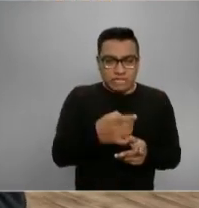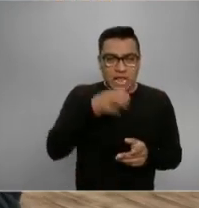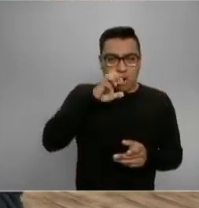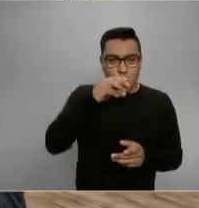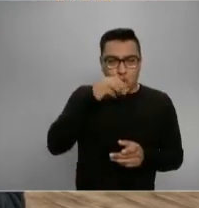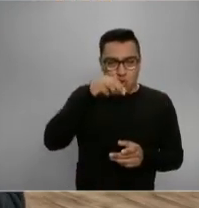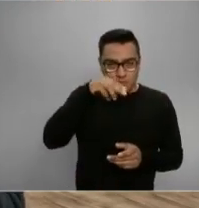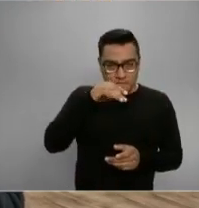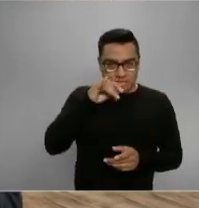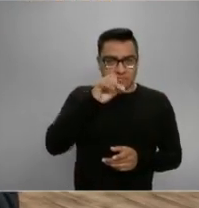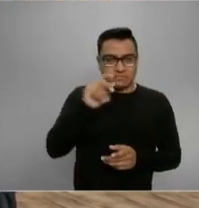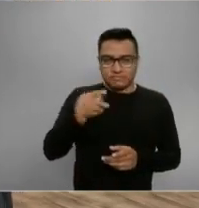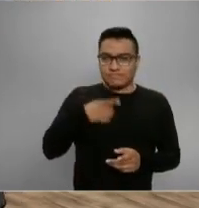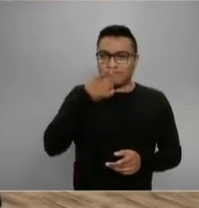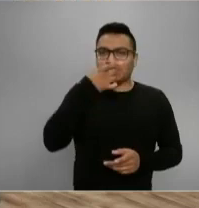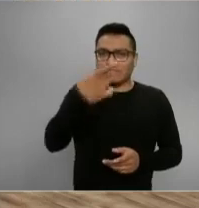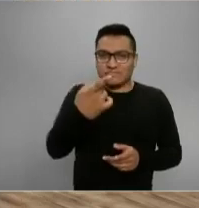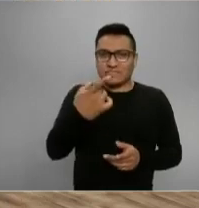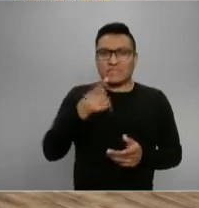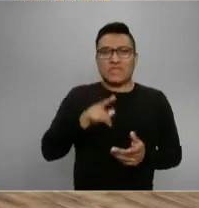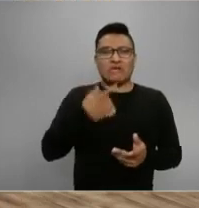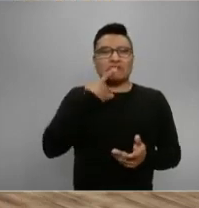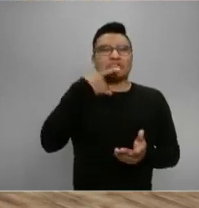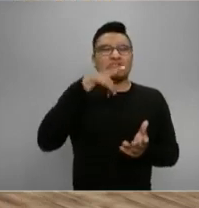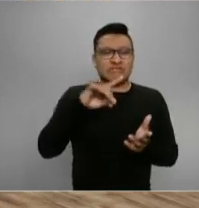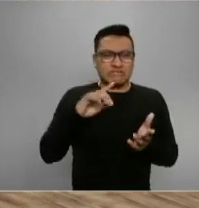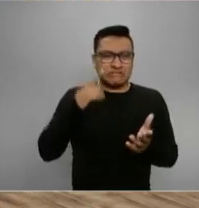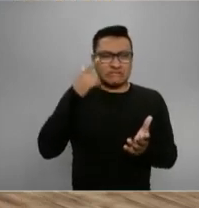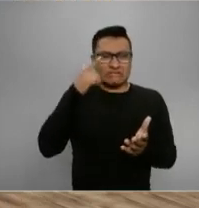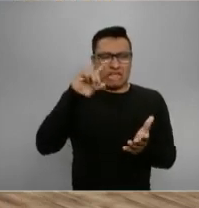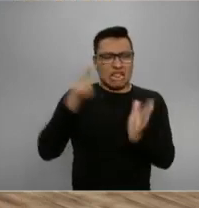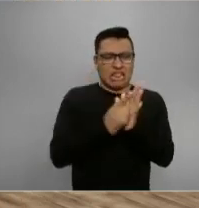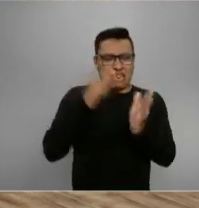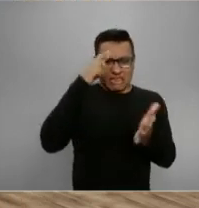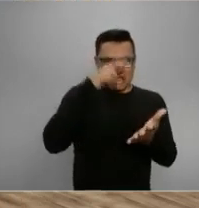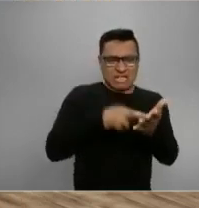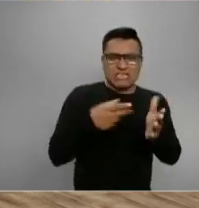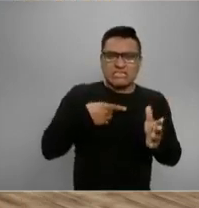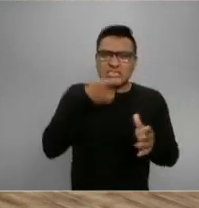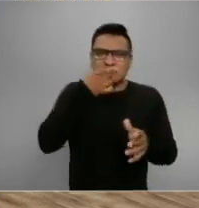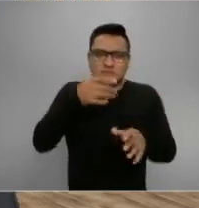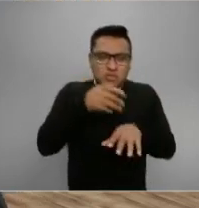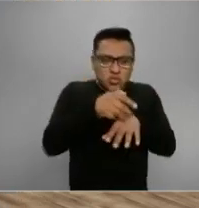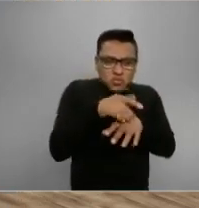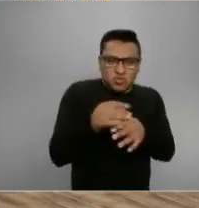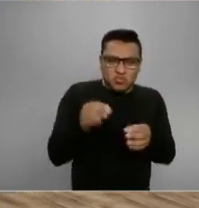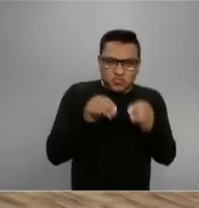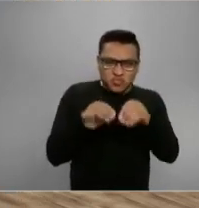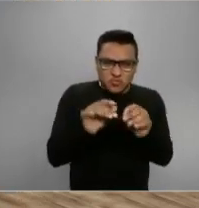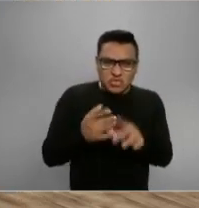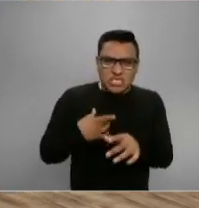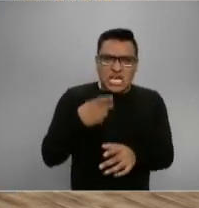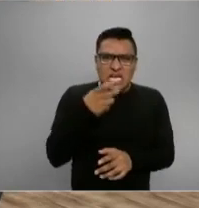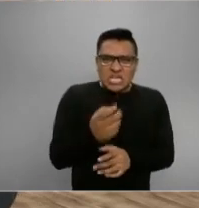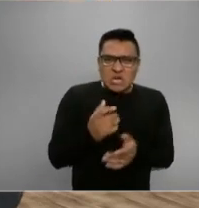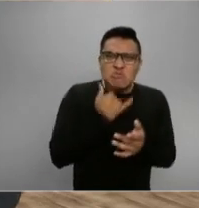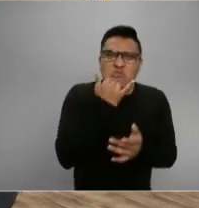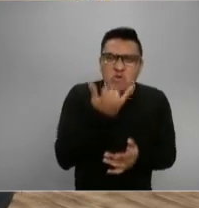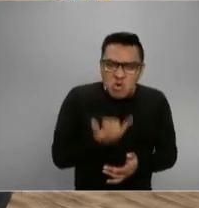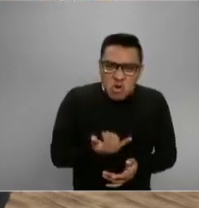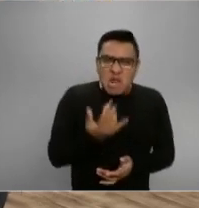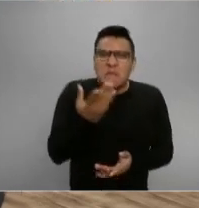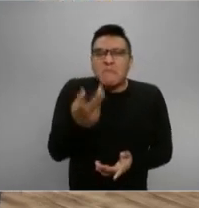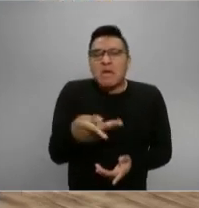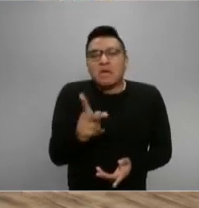sobre los delitos y de alguna manera se sabe de qué tamaño es la cifra negra para saber de qué volumen es el problema de la seguridad en México.